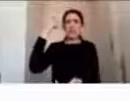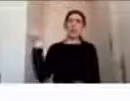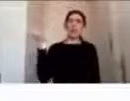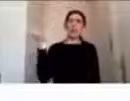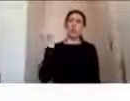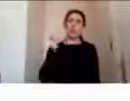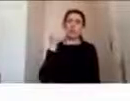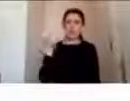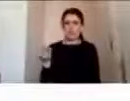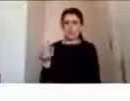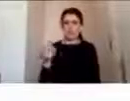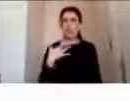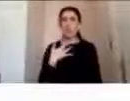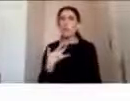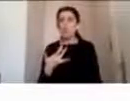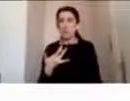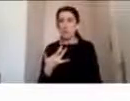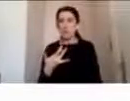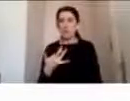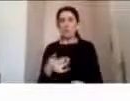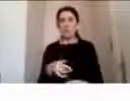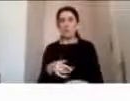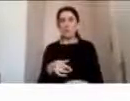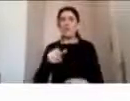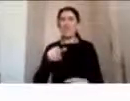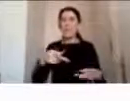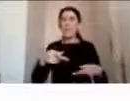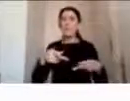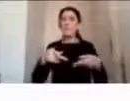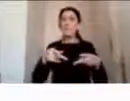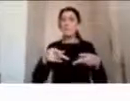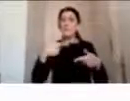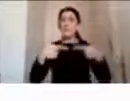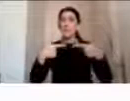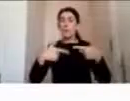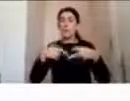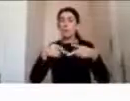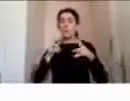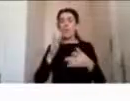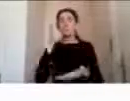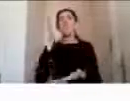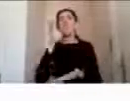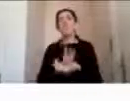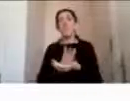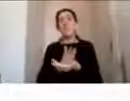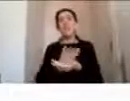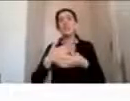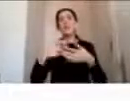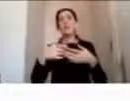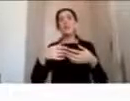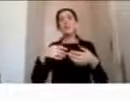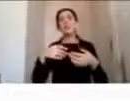propiciar un ambiente seguro que disminuya las posibilidades de lesiones cráneo-encefálicas en nuestros niños.